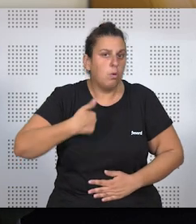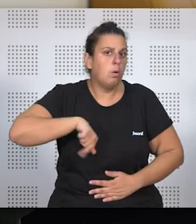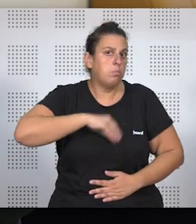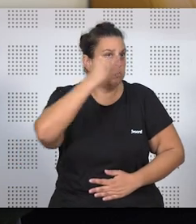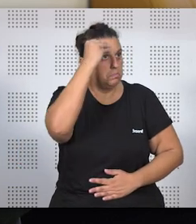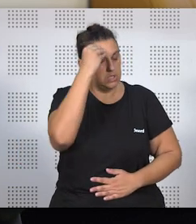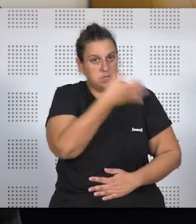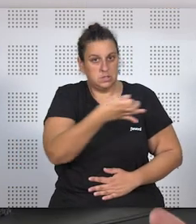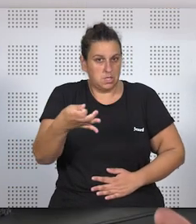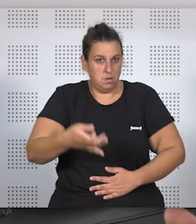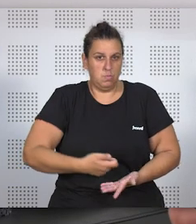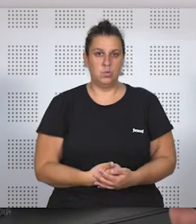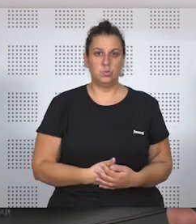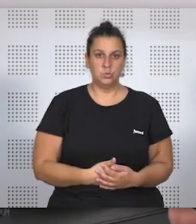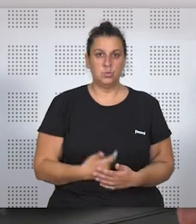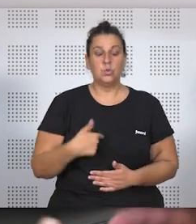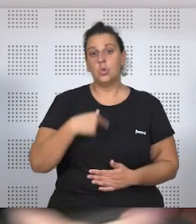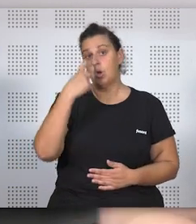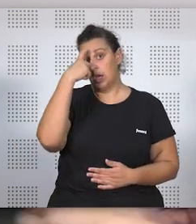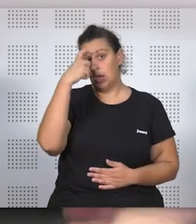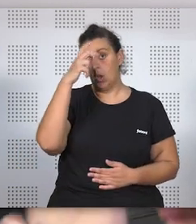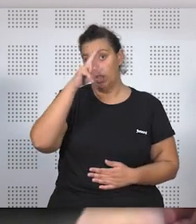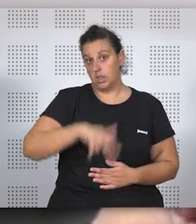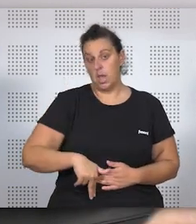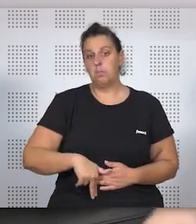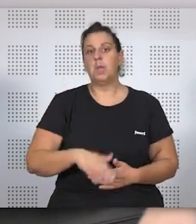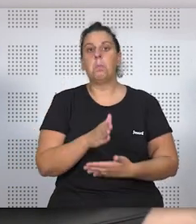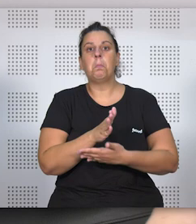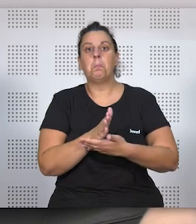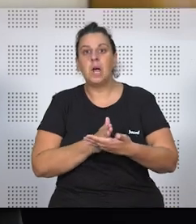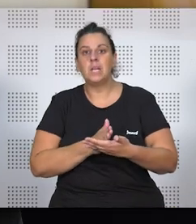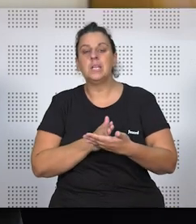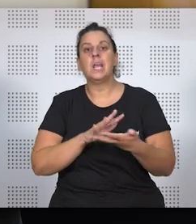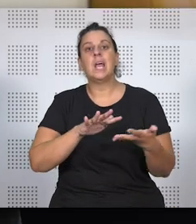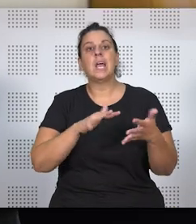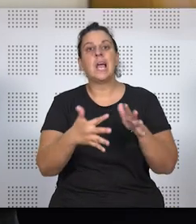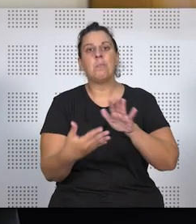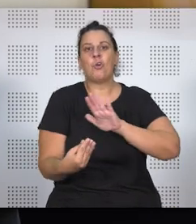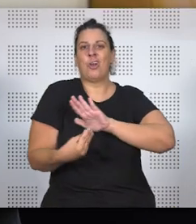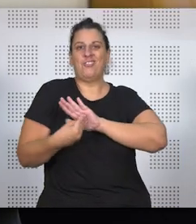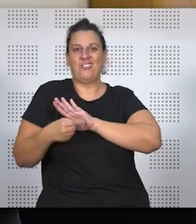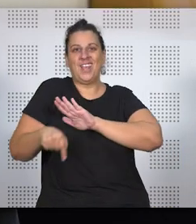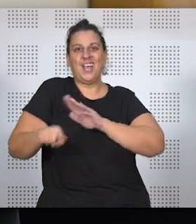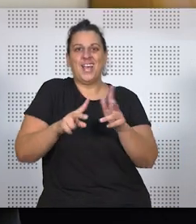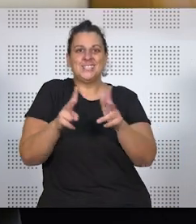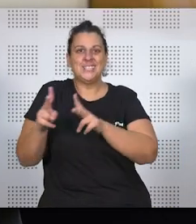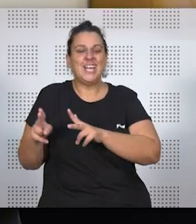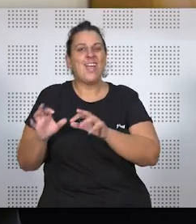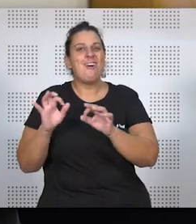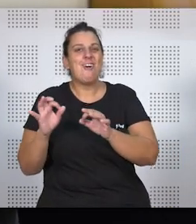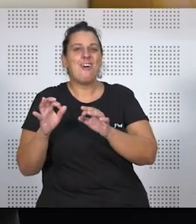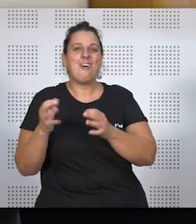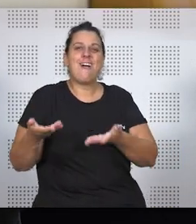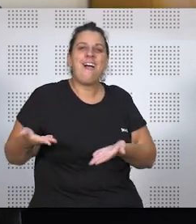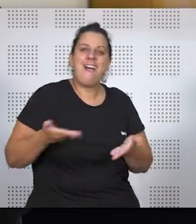consideran oportuno. Entonces yo creo que hay por una parte reflejar los cambios, y otra como a veces avanzarlos o